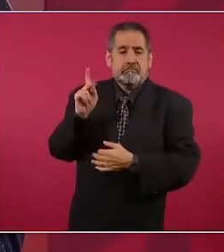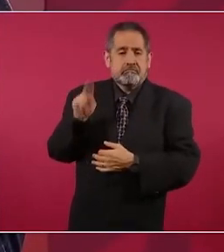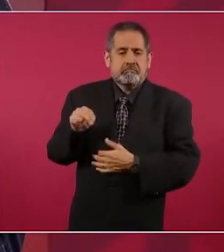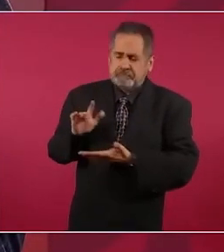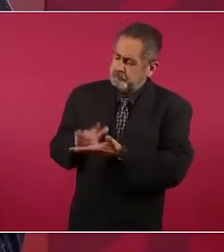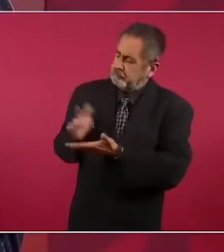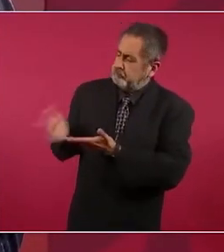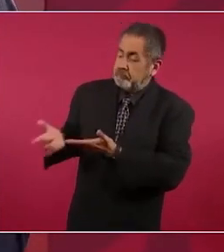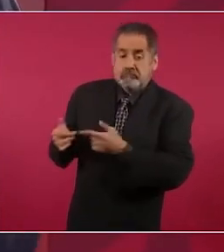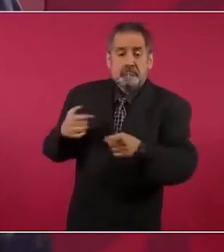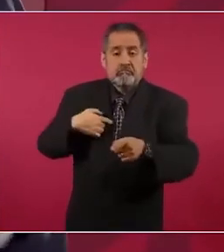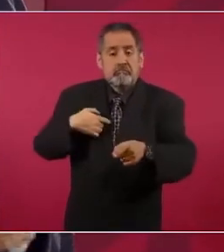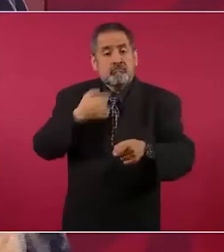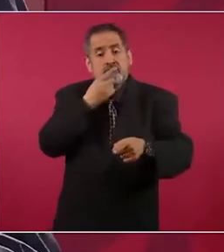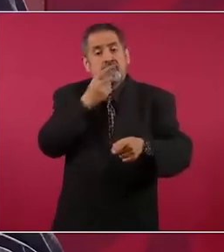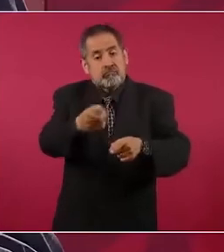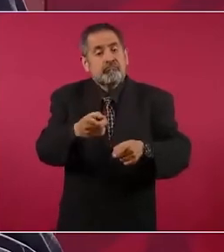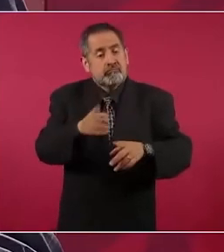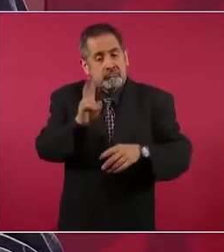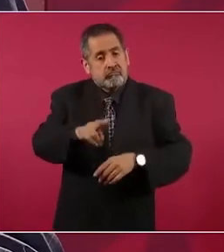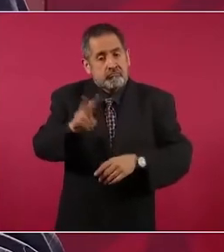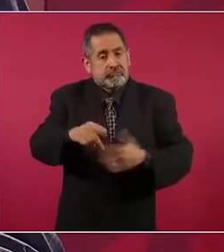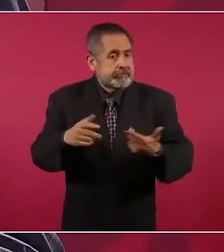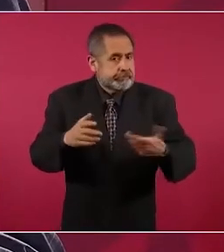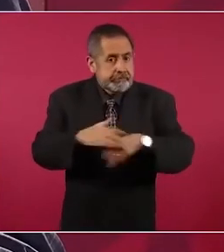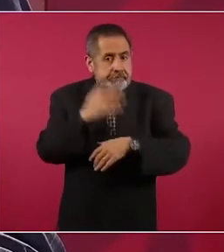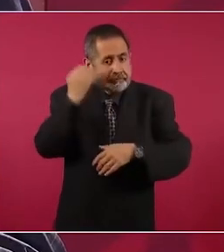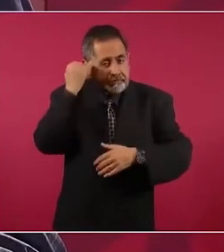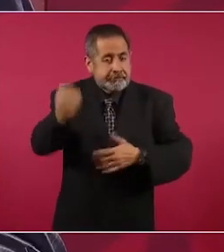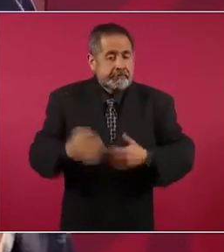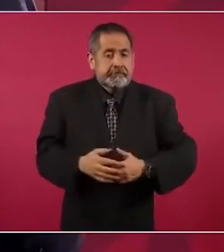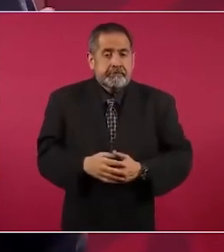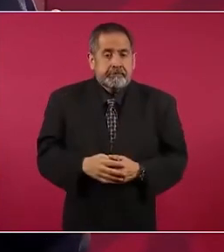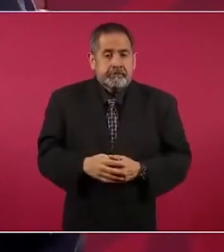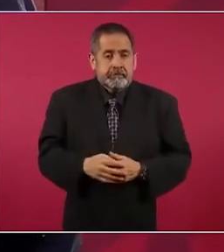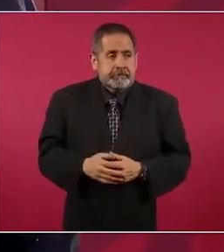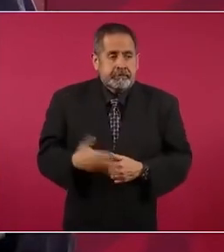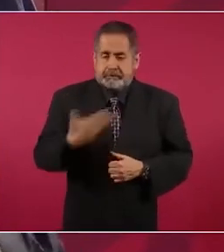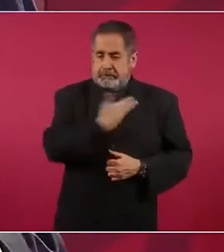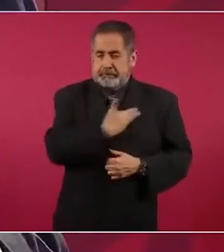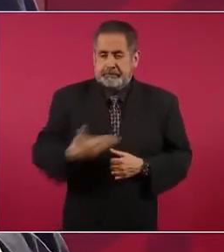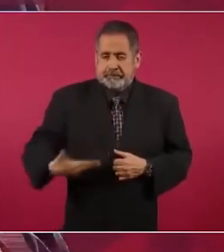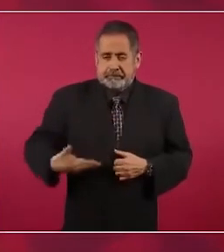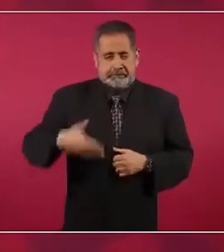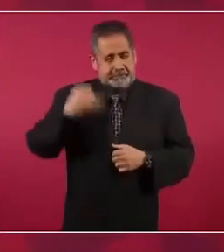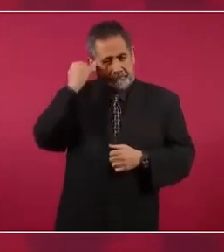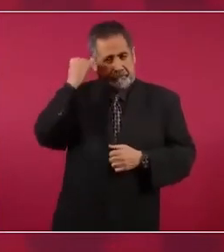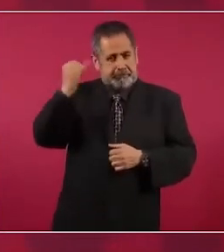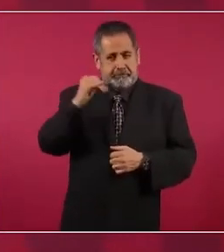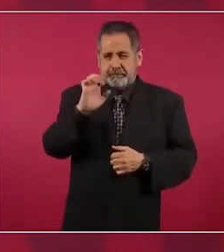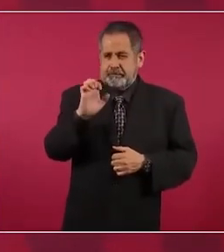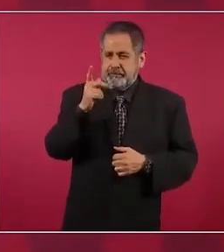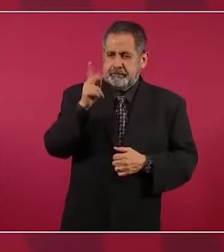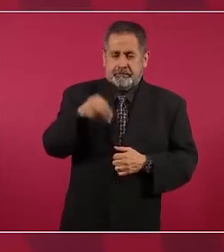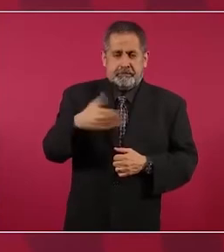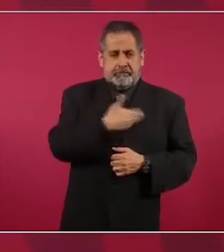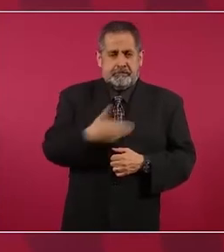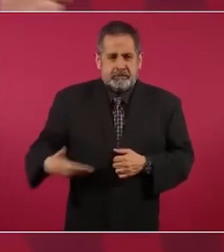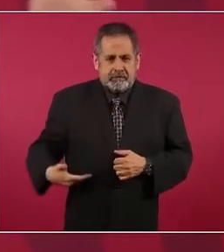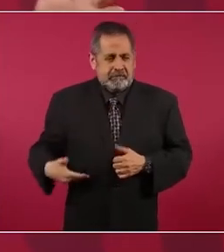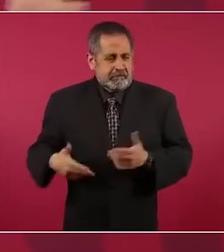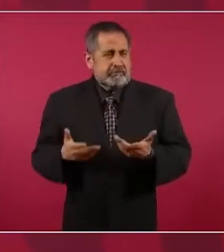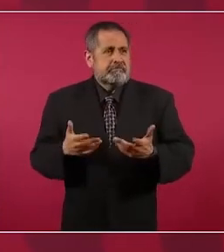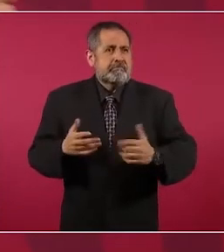Porque imagínense, un presidente, por